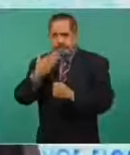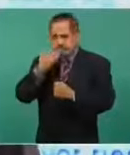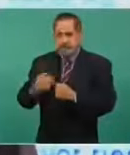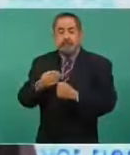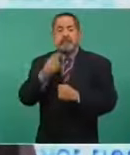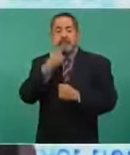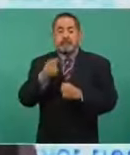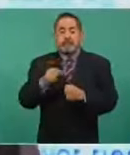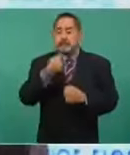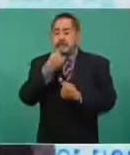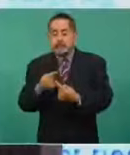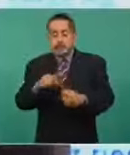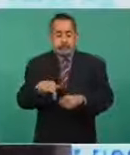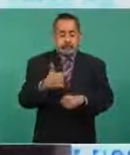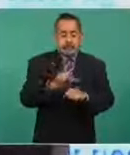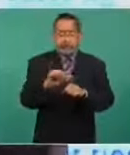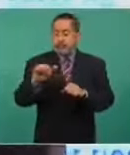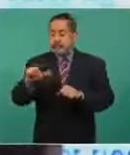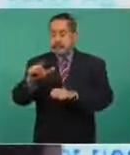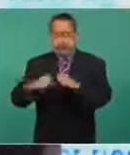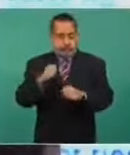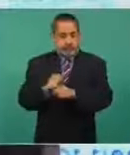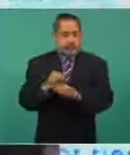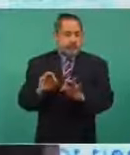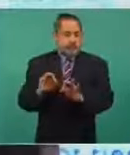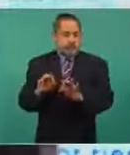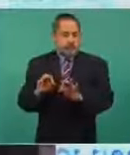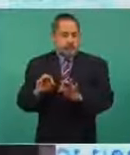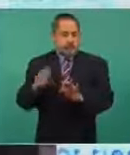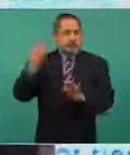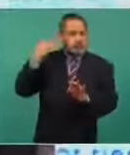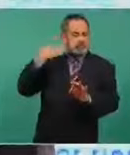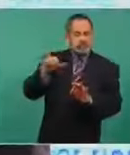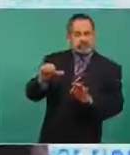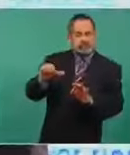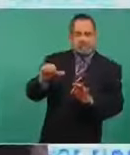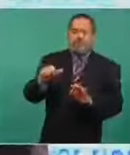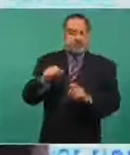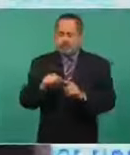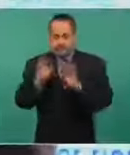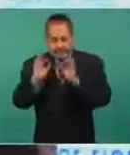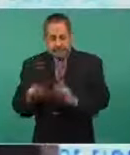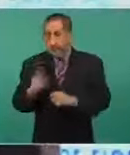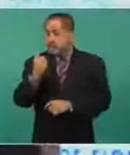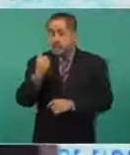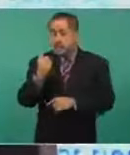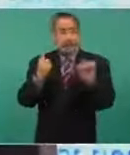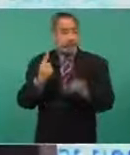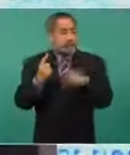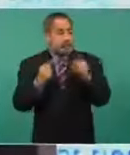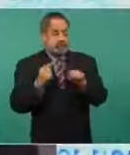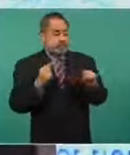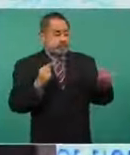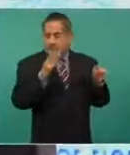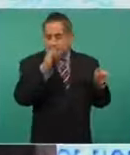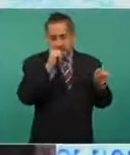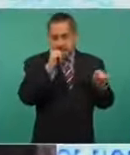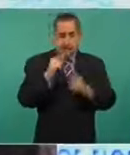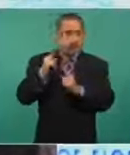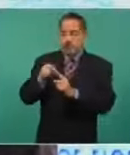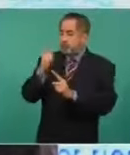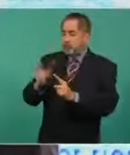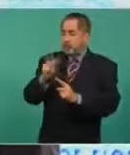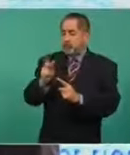12 a 17 años, previamente ya se había registrado de 16 años en adelante. Entonces, es la única vacuna que podremos usar por el momento en México.